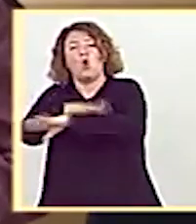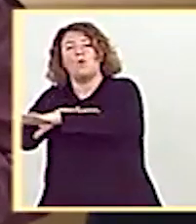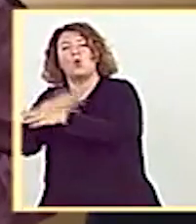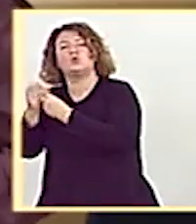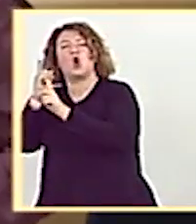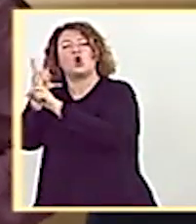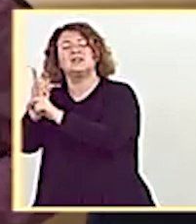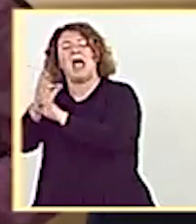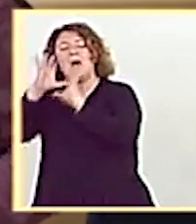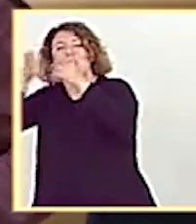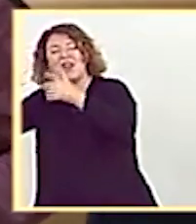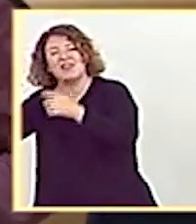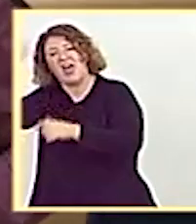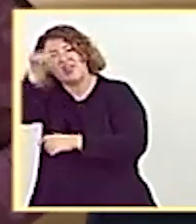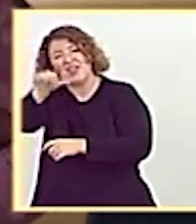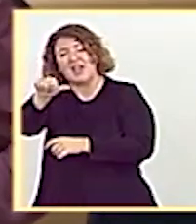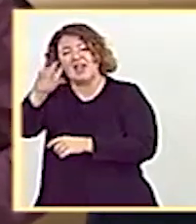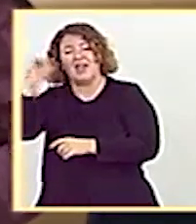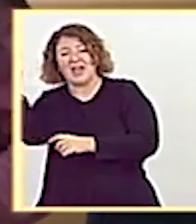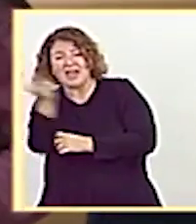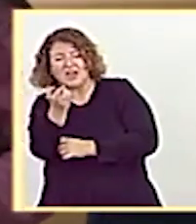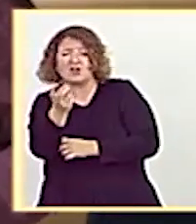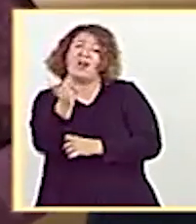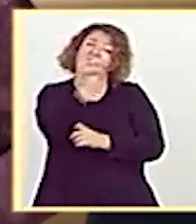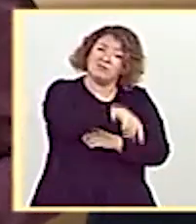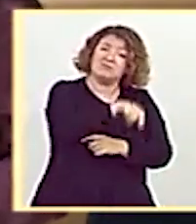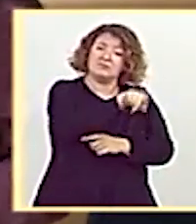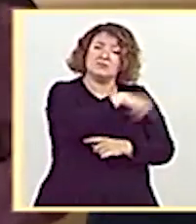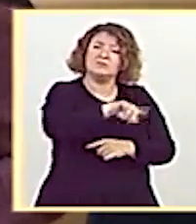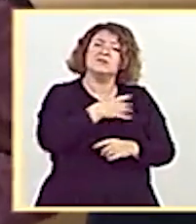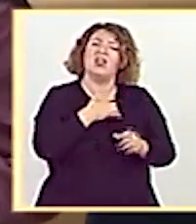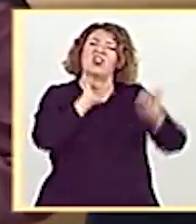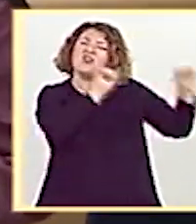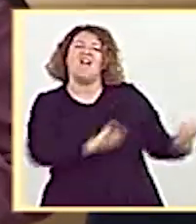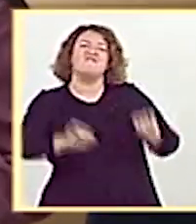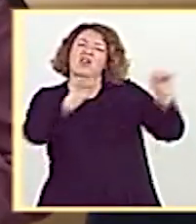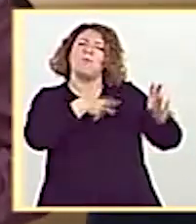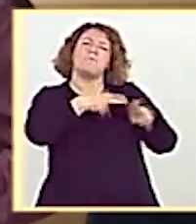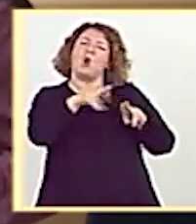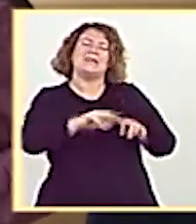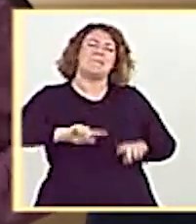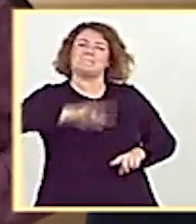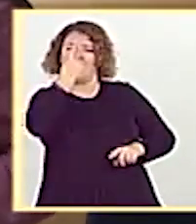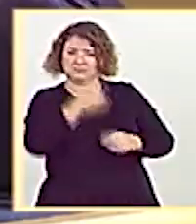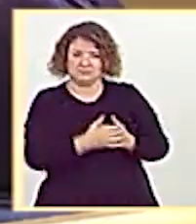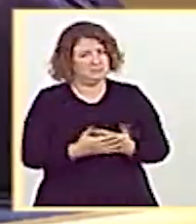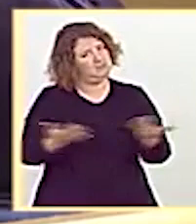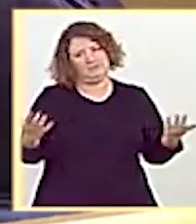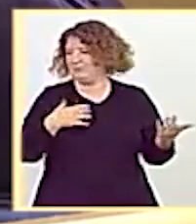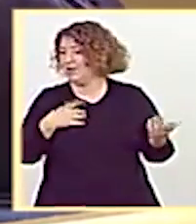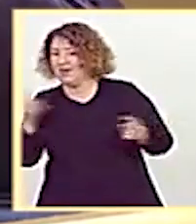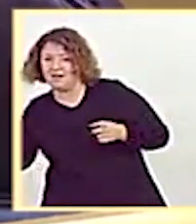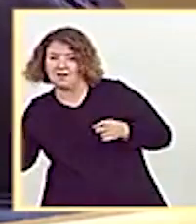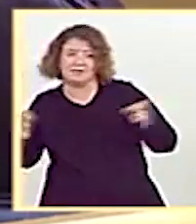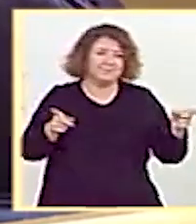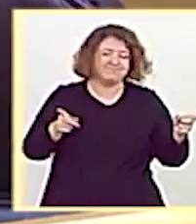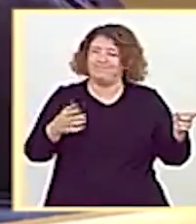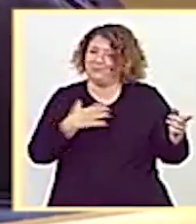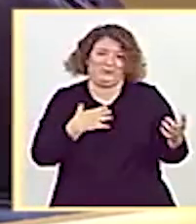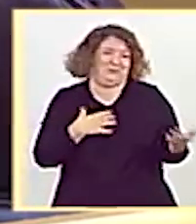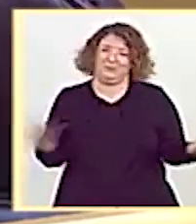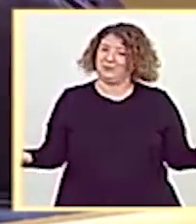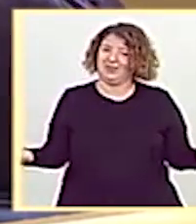violencia de género y después pretender que son ustedes los que más defienden esas políticas. No se puede defender una cosa y su